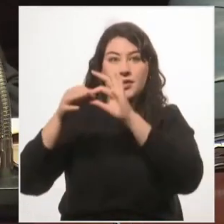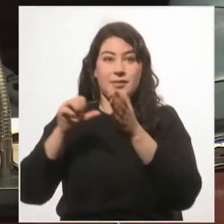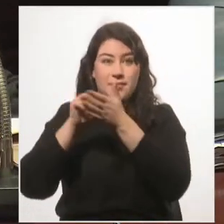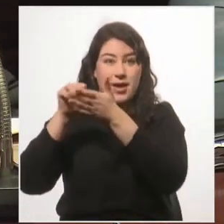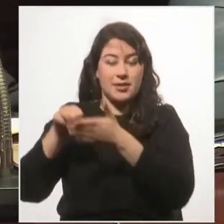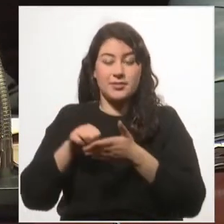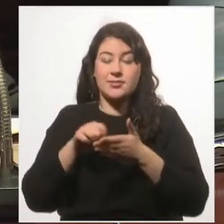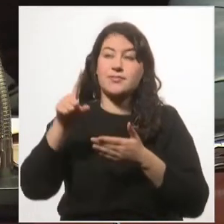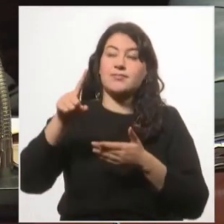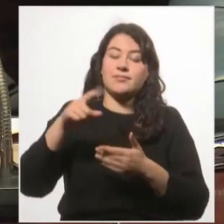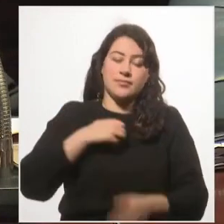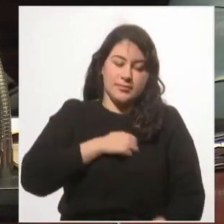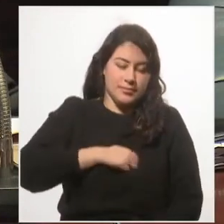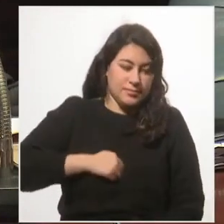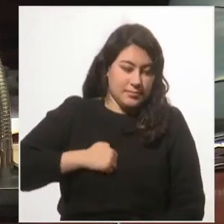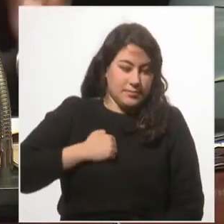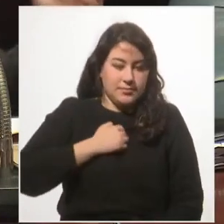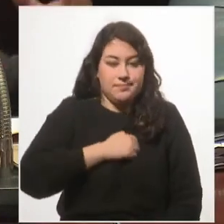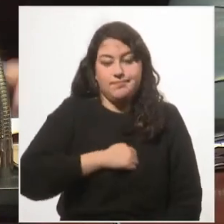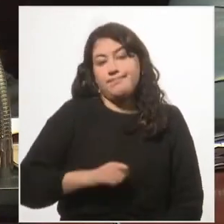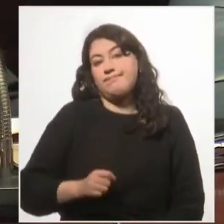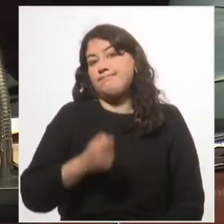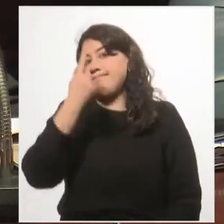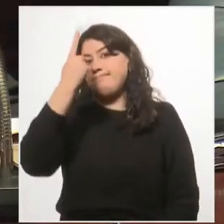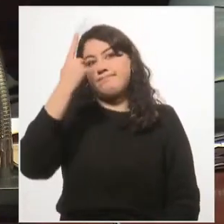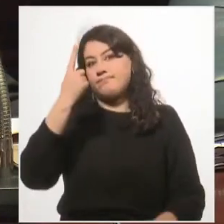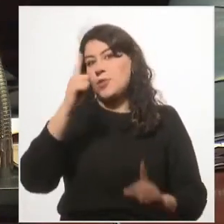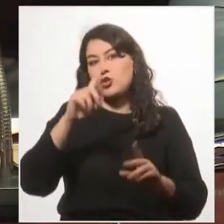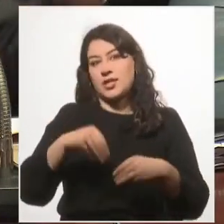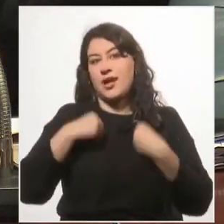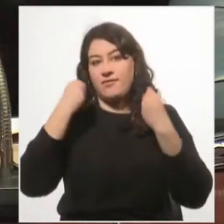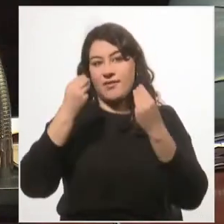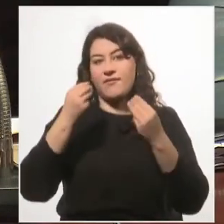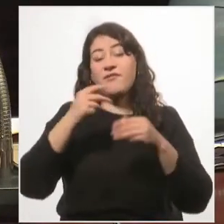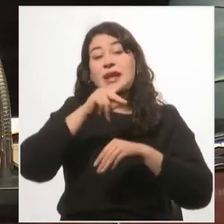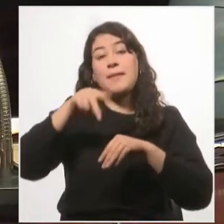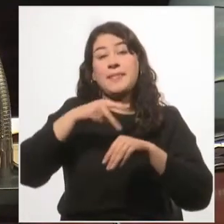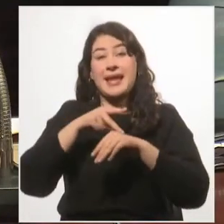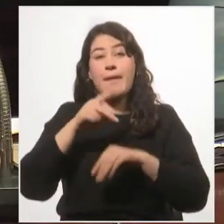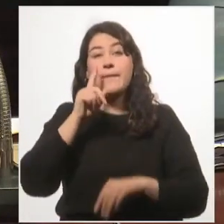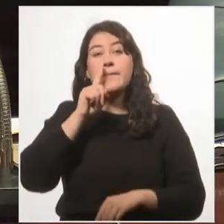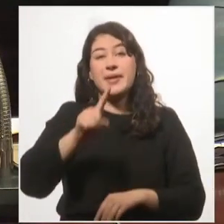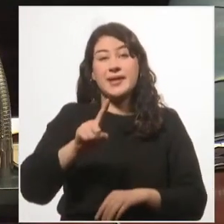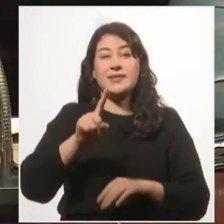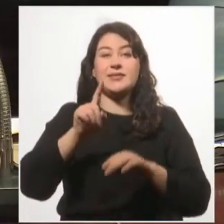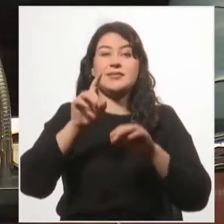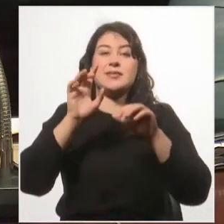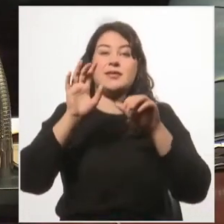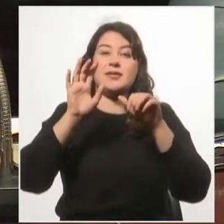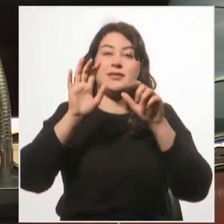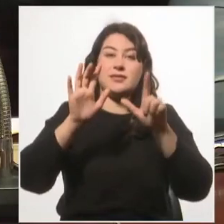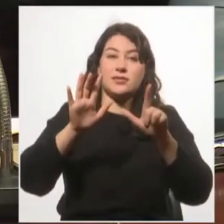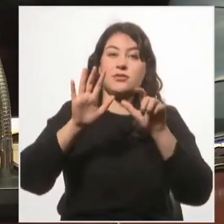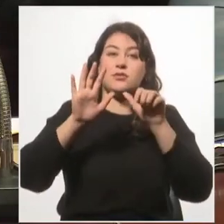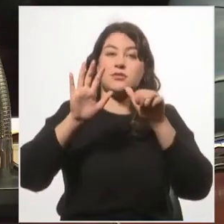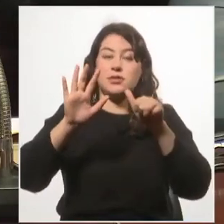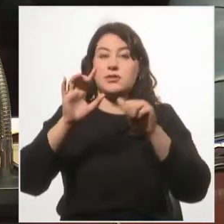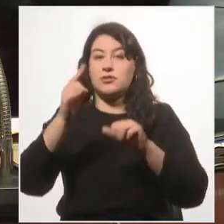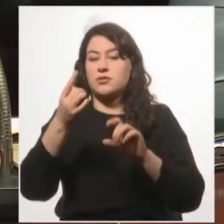una dolorosa afrenta. Filipinas, que en 1761 sus